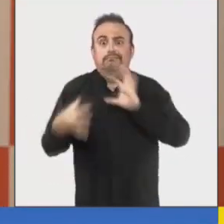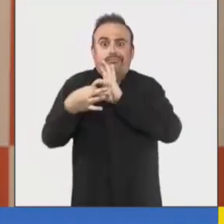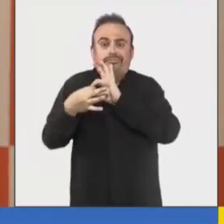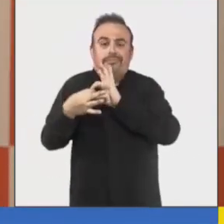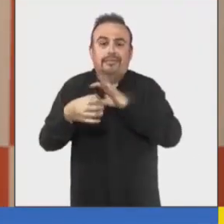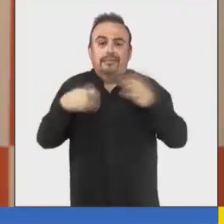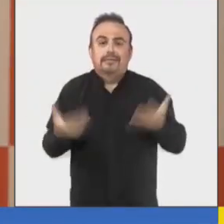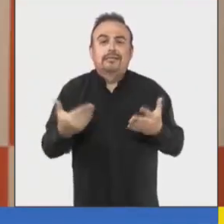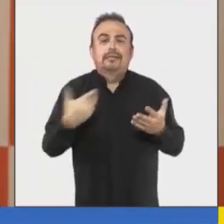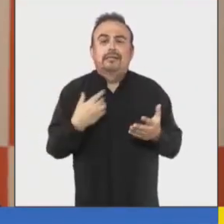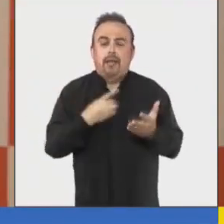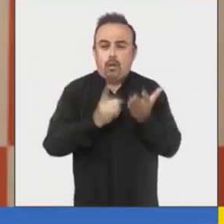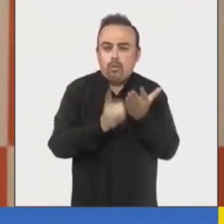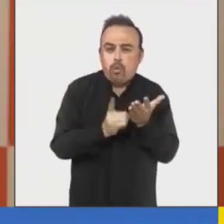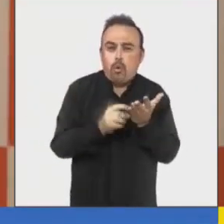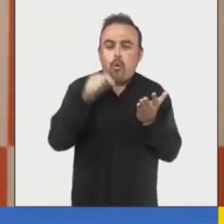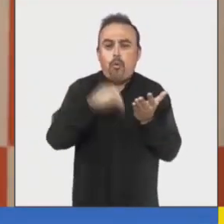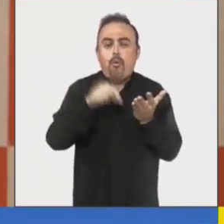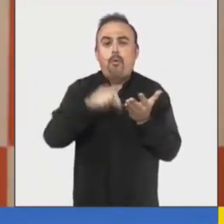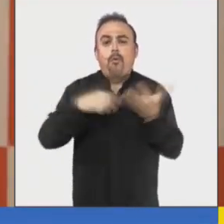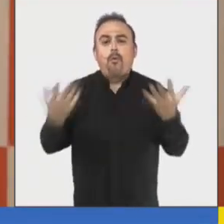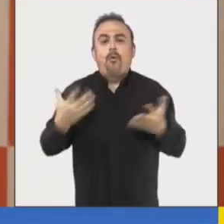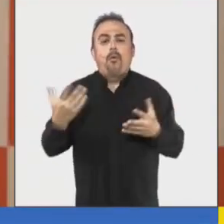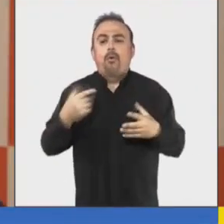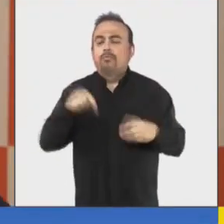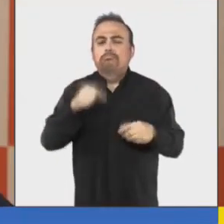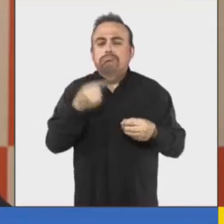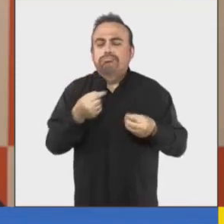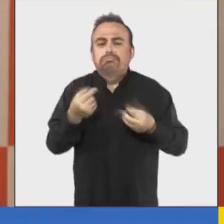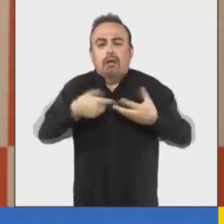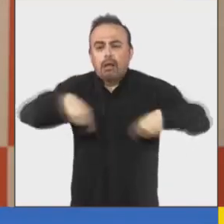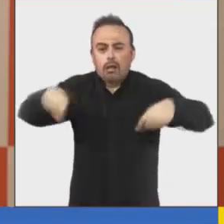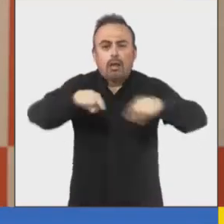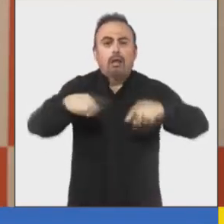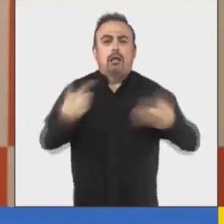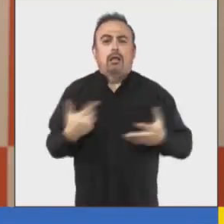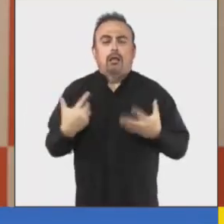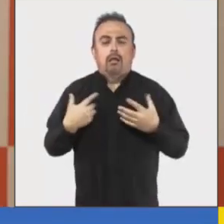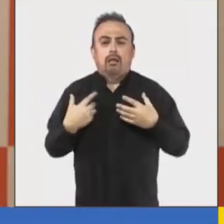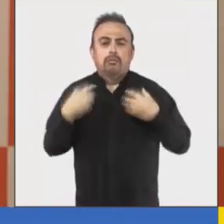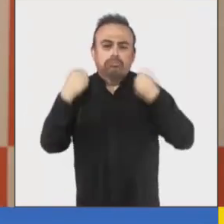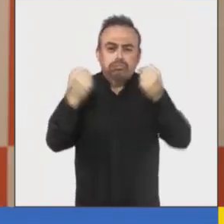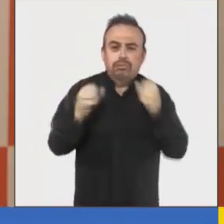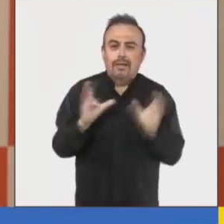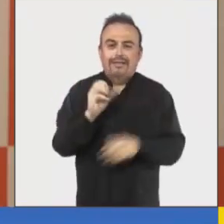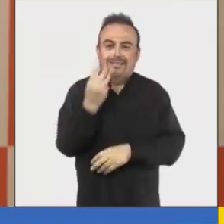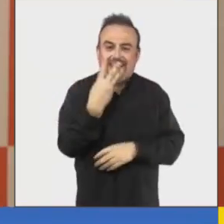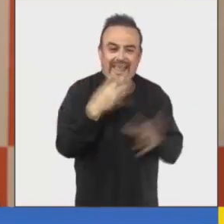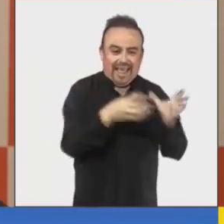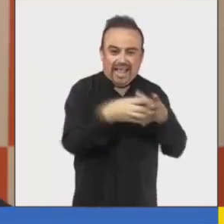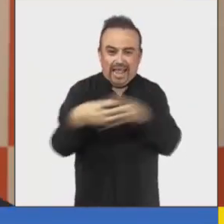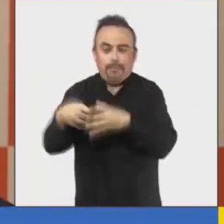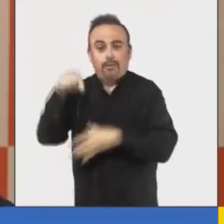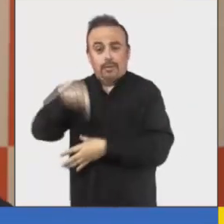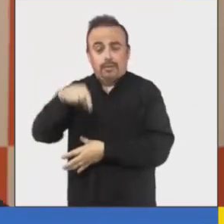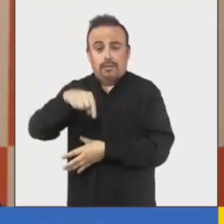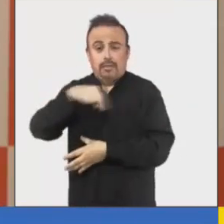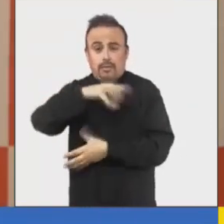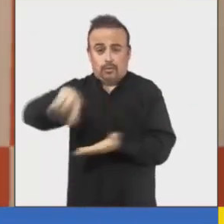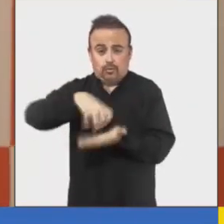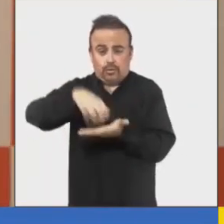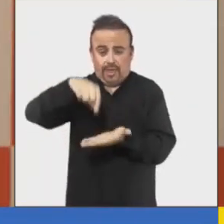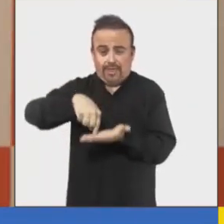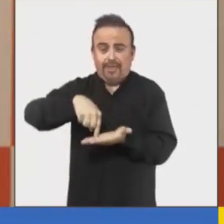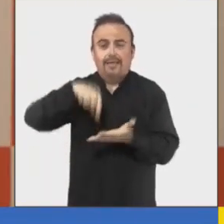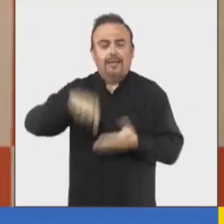este caso el documental se va a abordar desde los espacios que habitan los hinchas de los tres equipos más emblemáticos de la